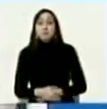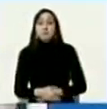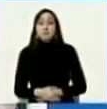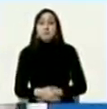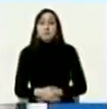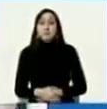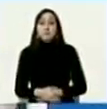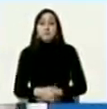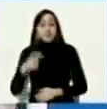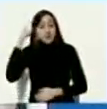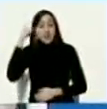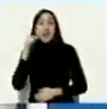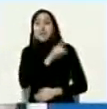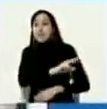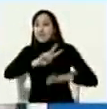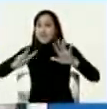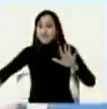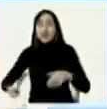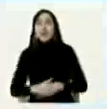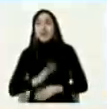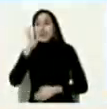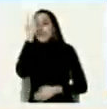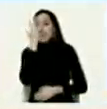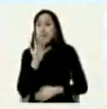el 17 de febrero